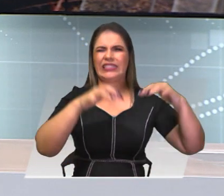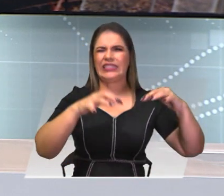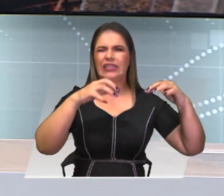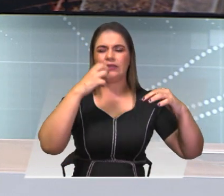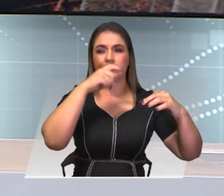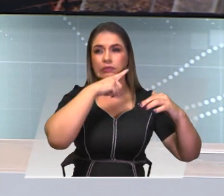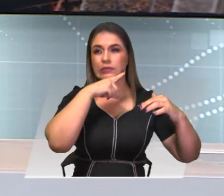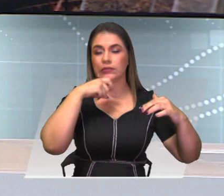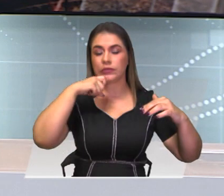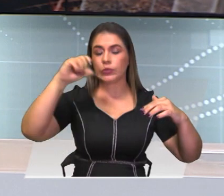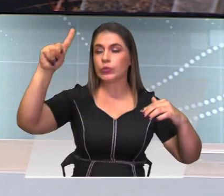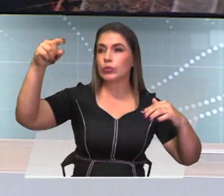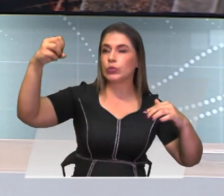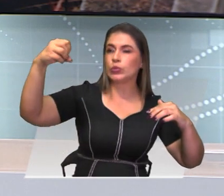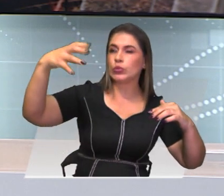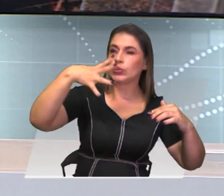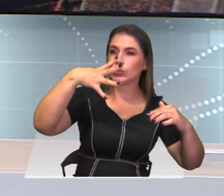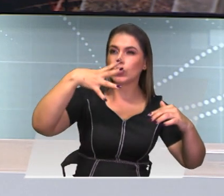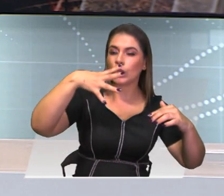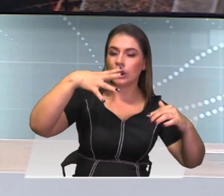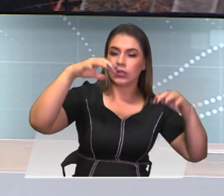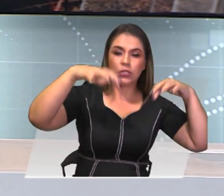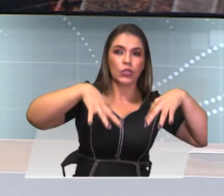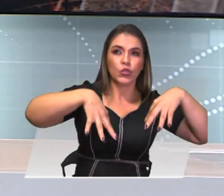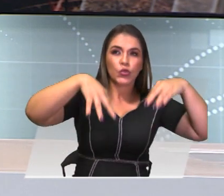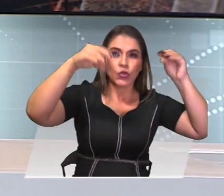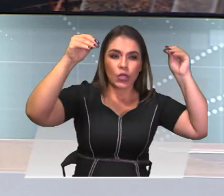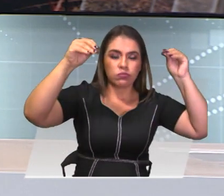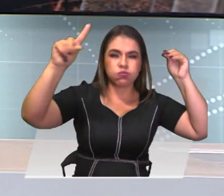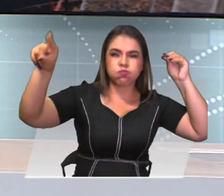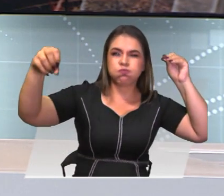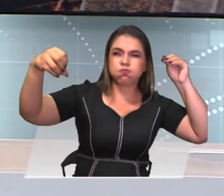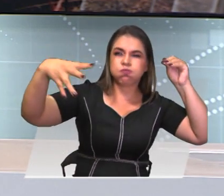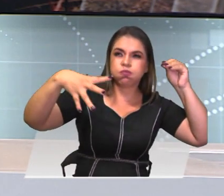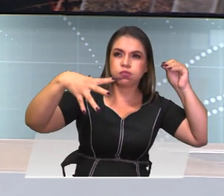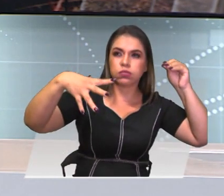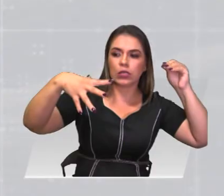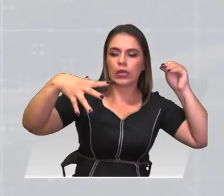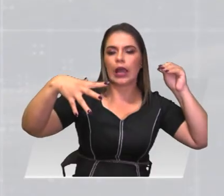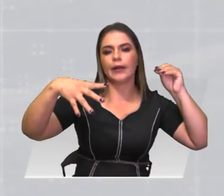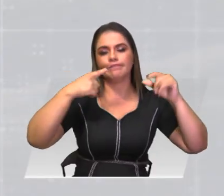y con ella la amenaza de incendios forestales en la ciudad y en todo el Valle de Aburrá.